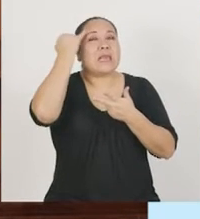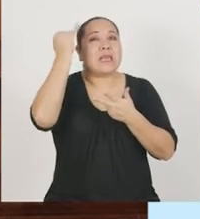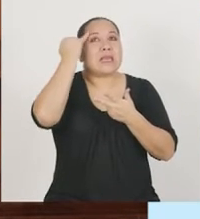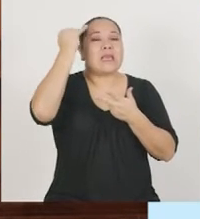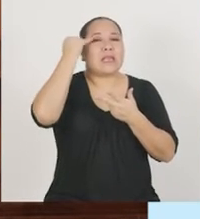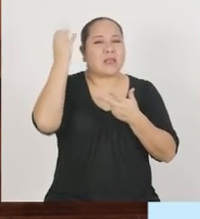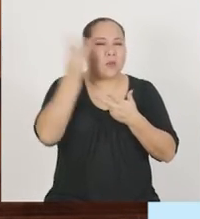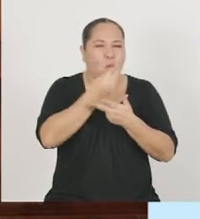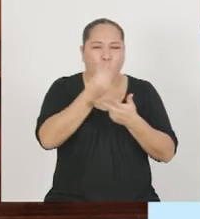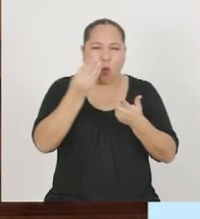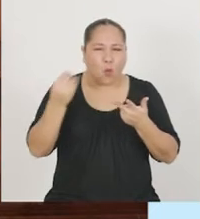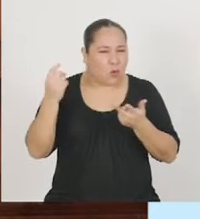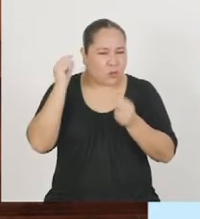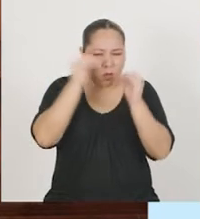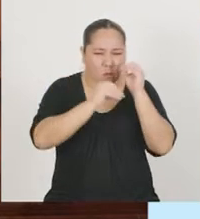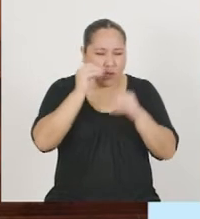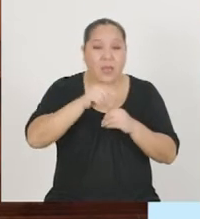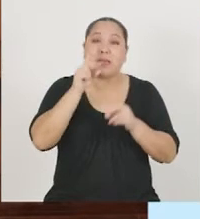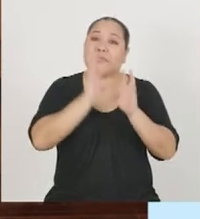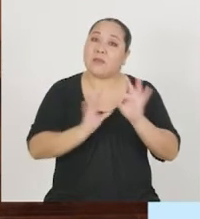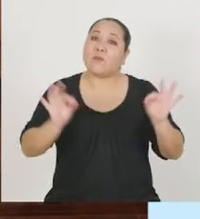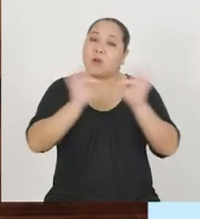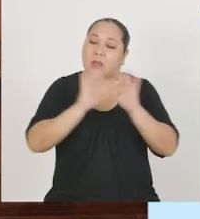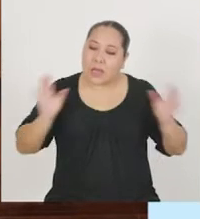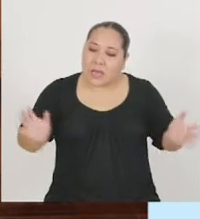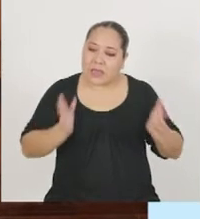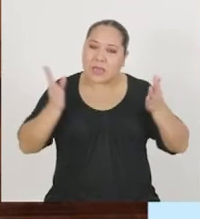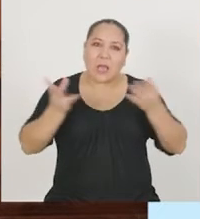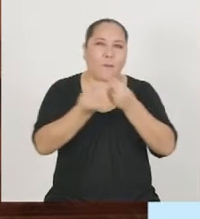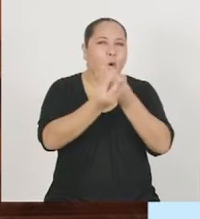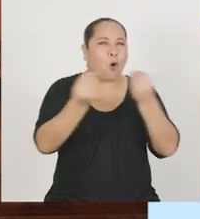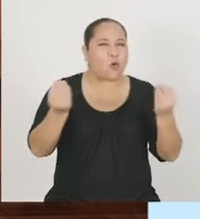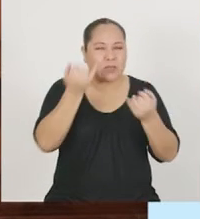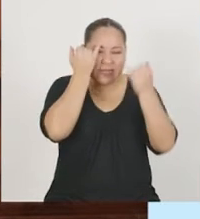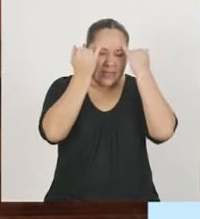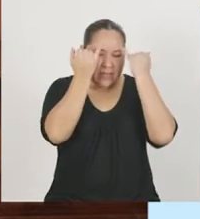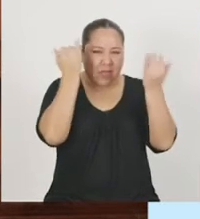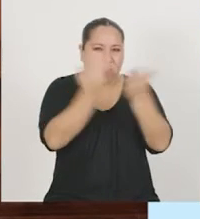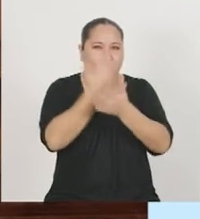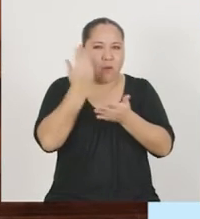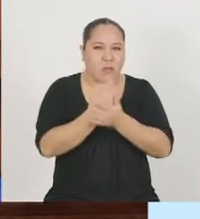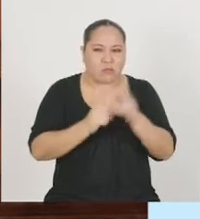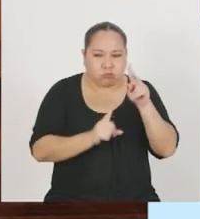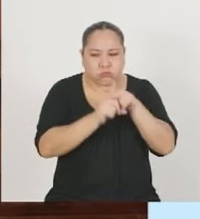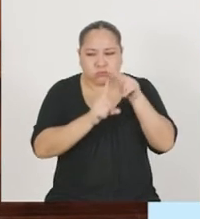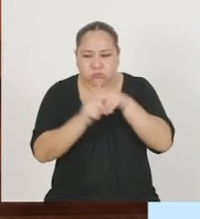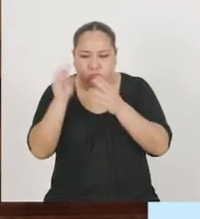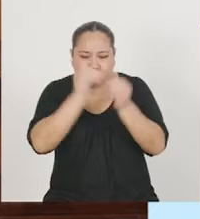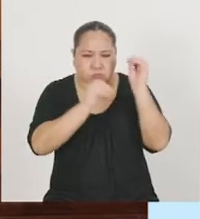que también es importante promover cantidad y originalidad. Por ejemplo, el